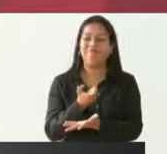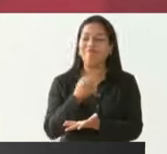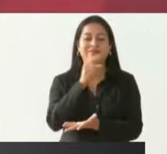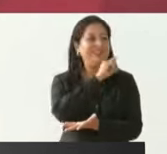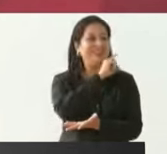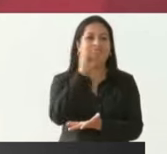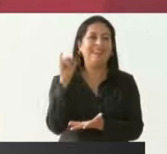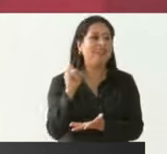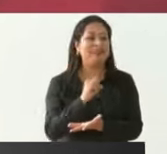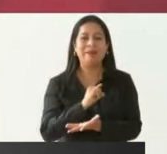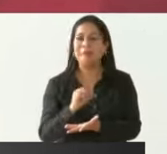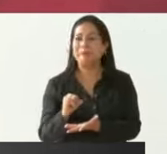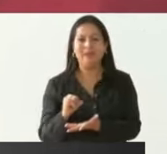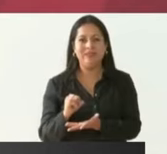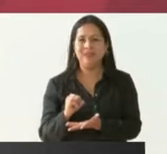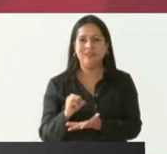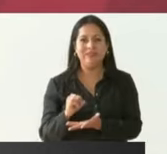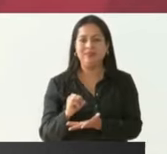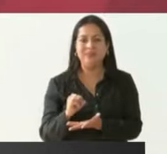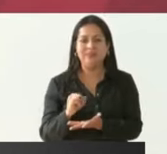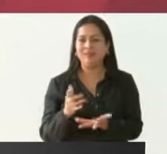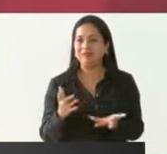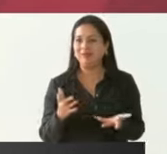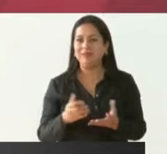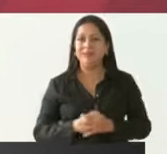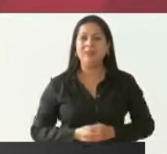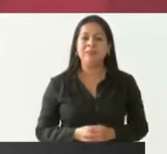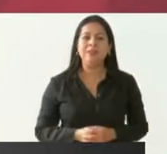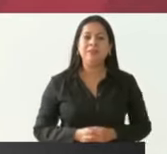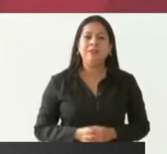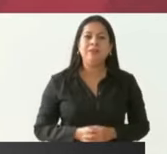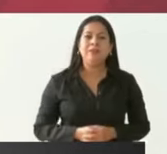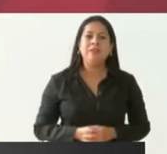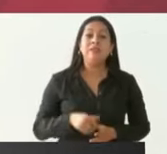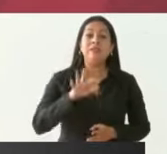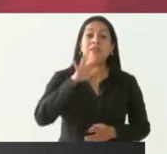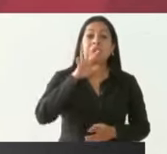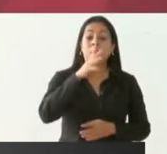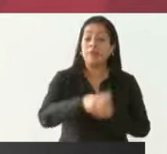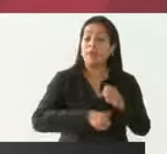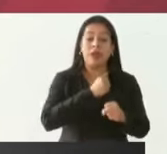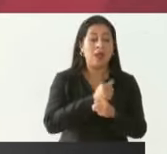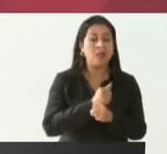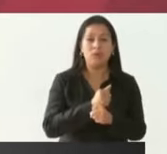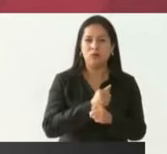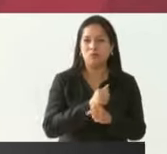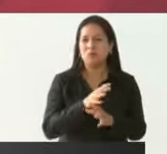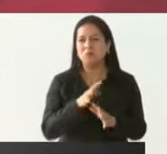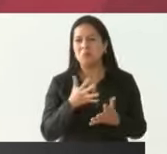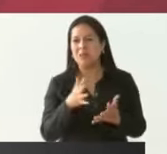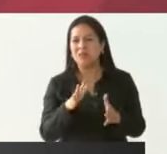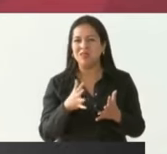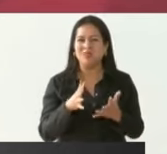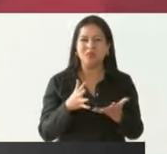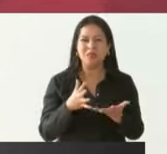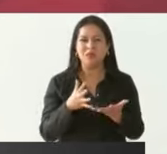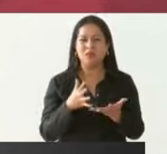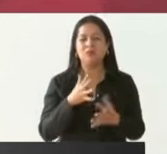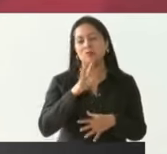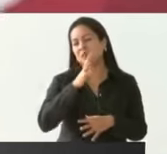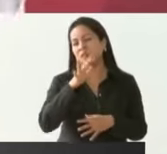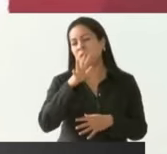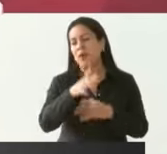Nunca en 50 años más de medio siglo